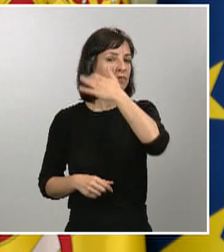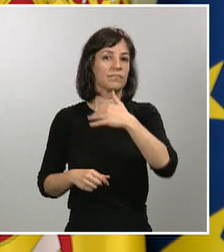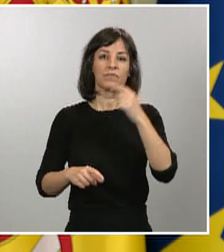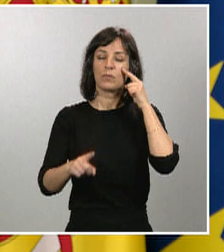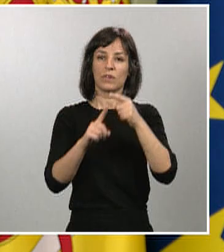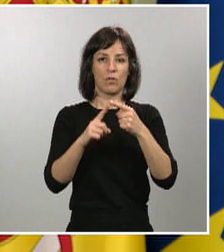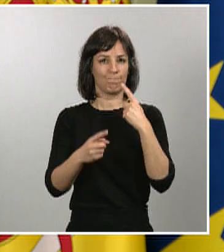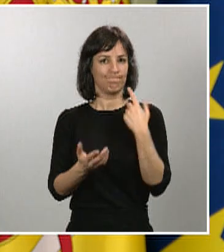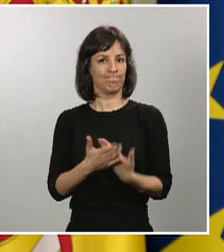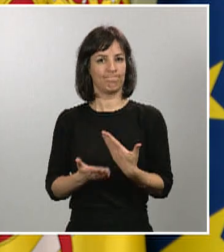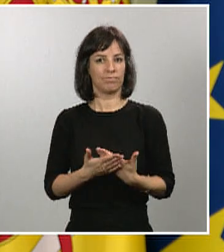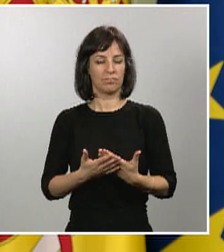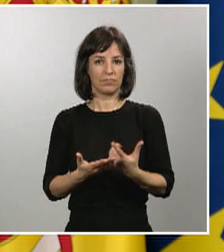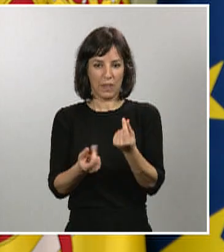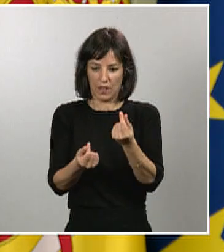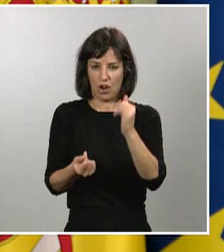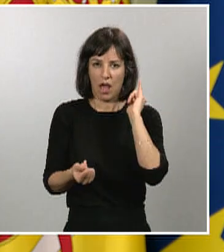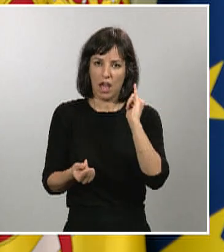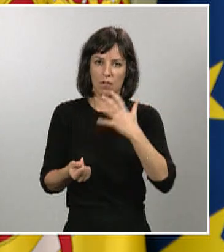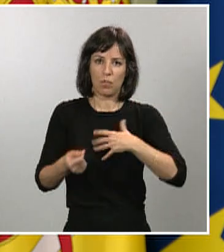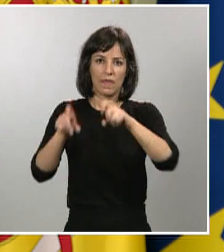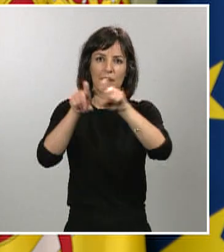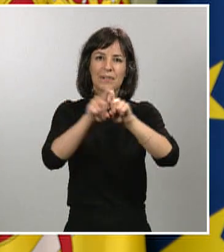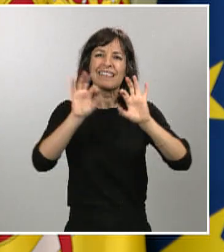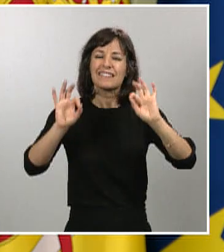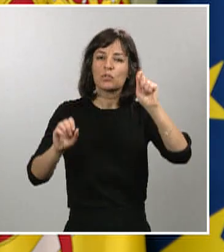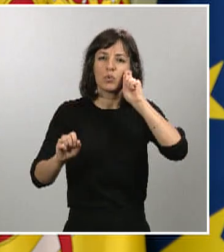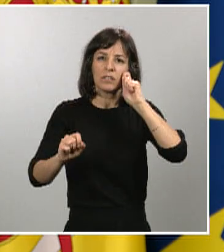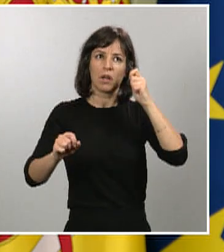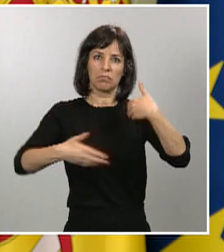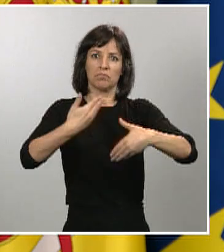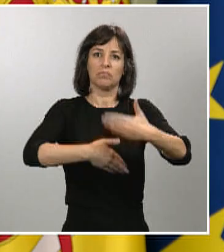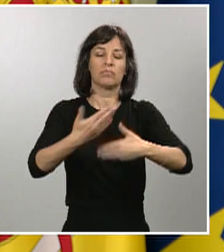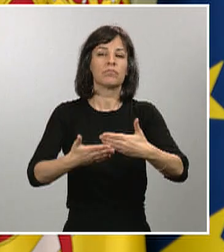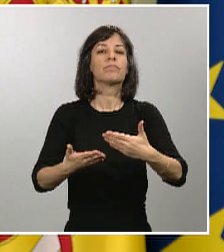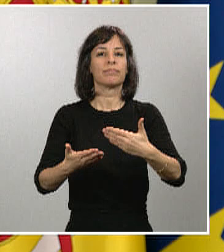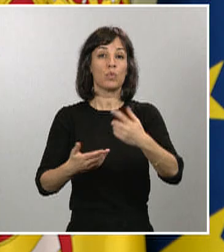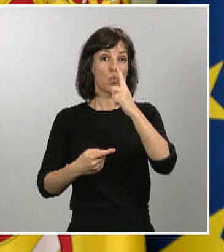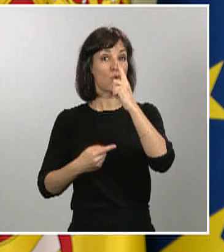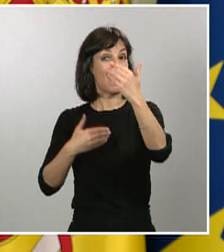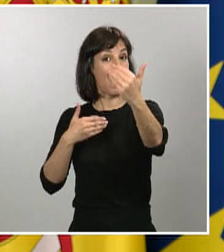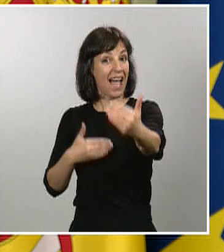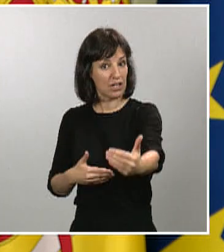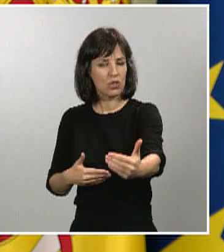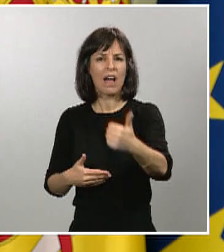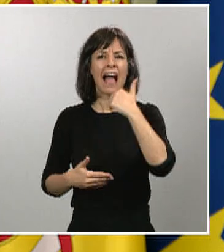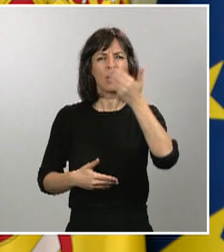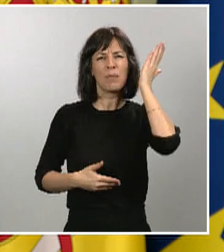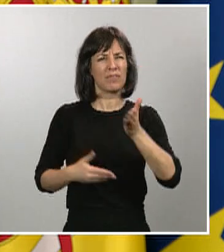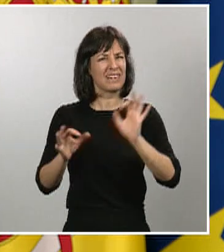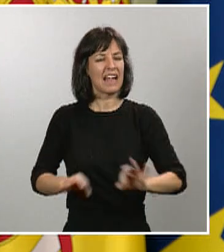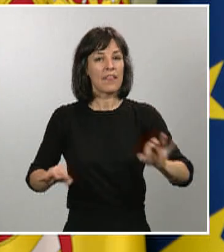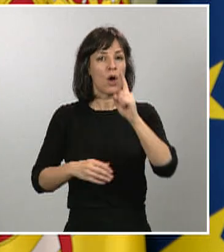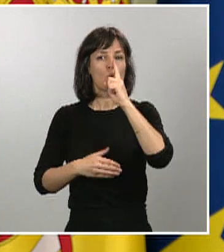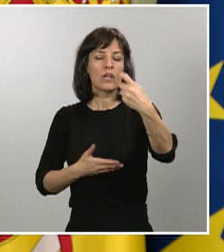por tanto, la viabilidad de las empresas turísticas, vamos a suspender durante un año y, sin penalización alguna, el pago de intereses y